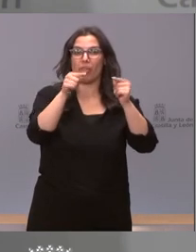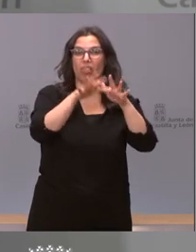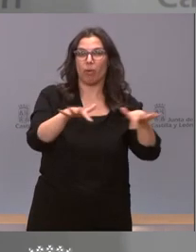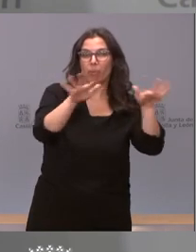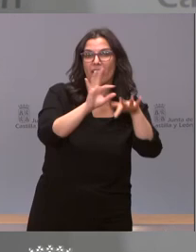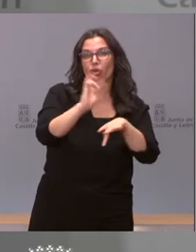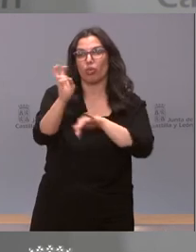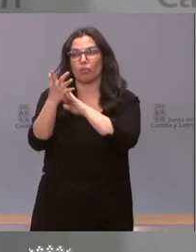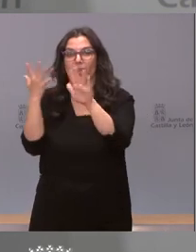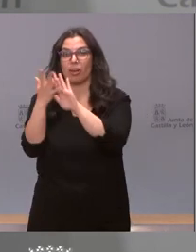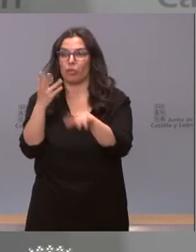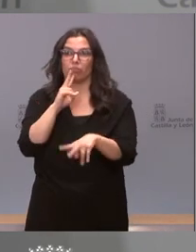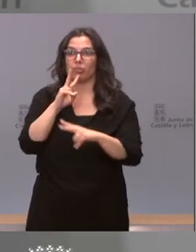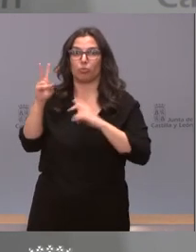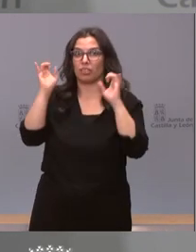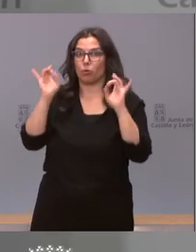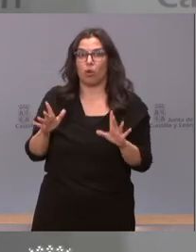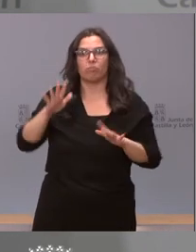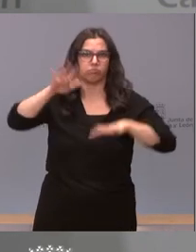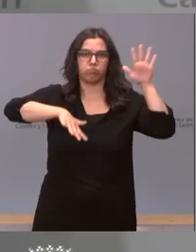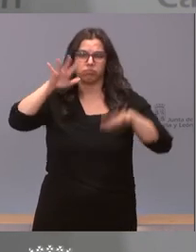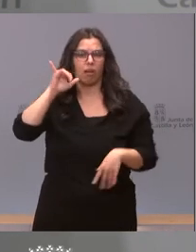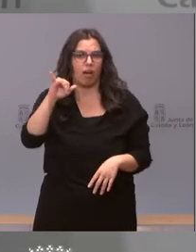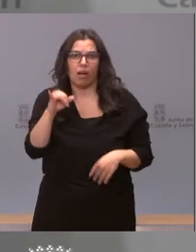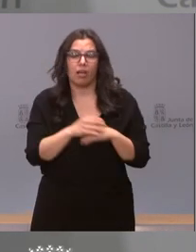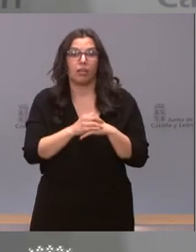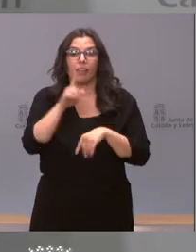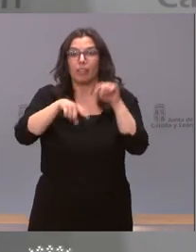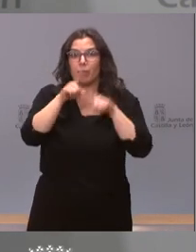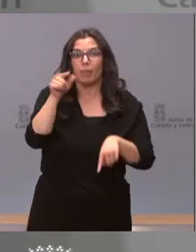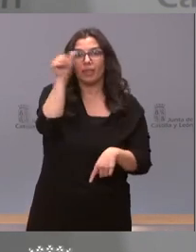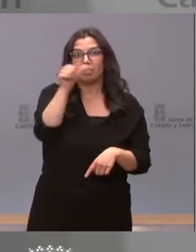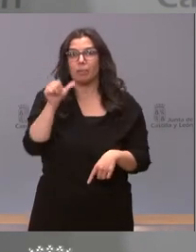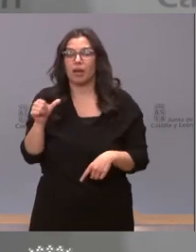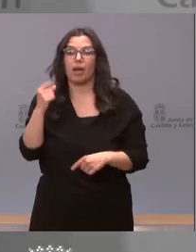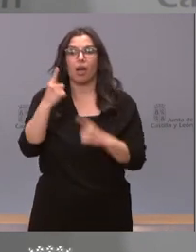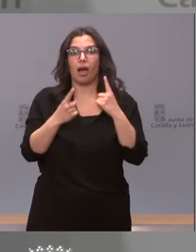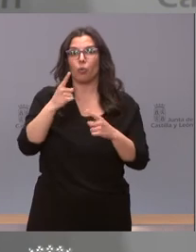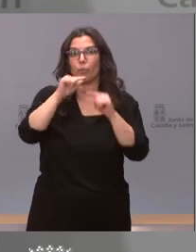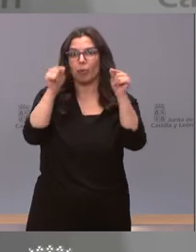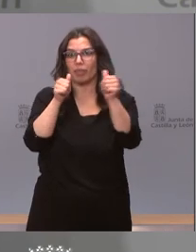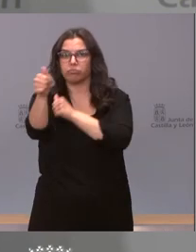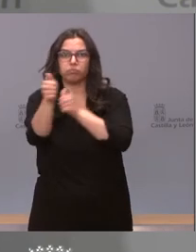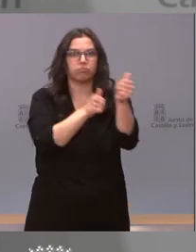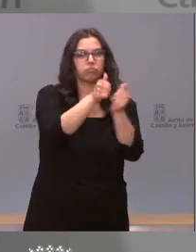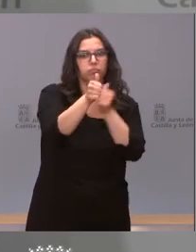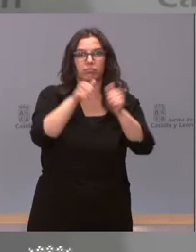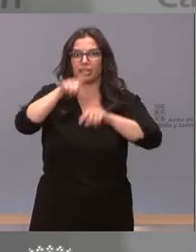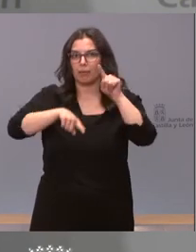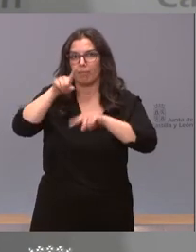a la anterior hay desigualdades ha habido en cada semana ha habido una provincia que iba por detrás y nos hacían la misma pregunta